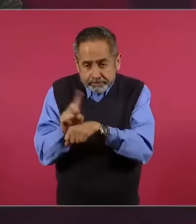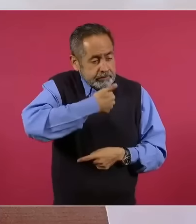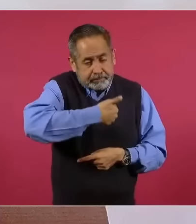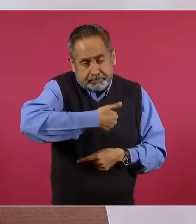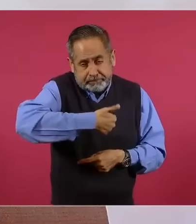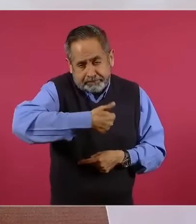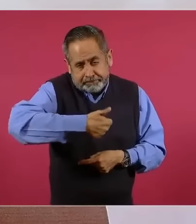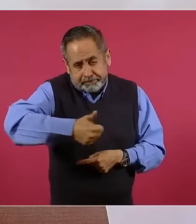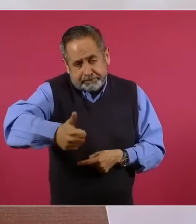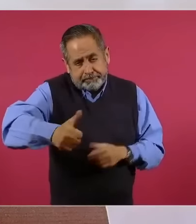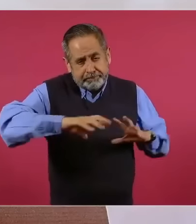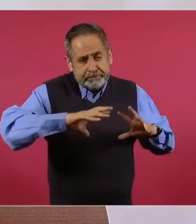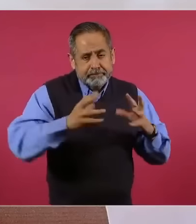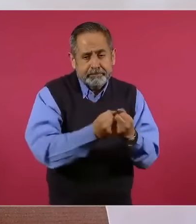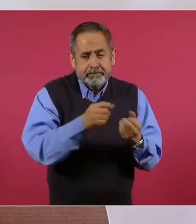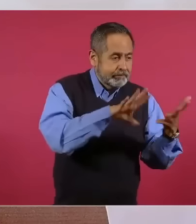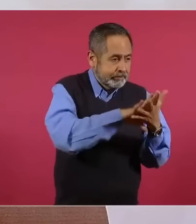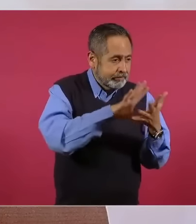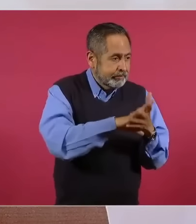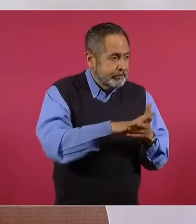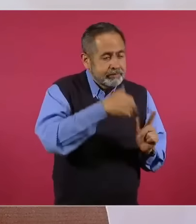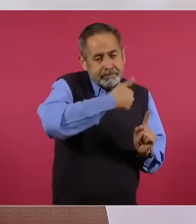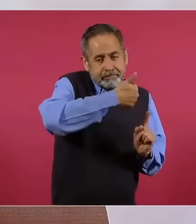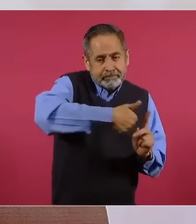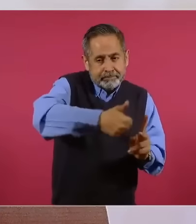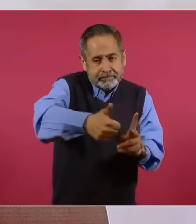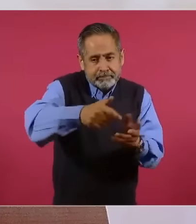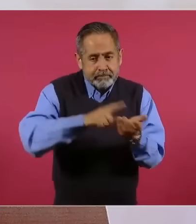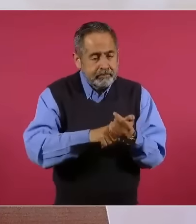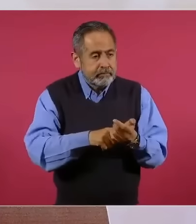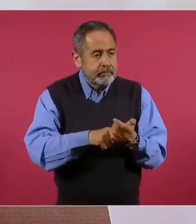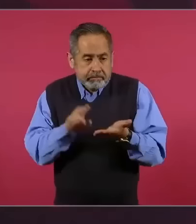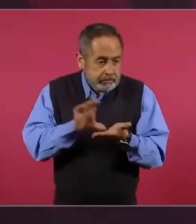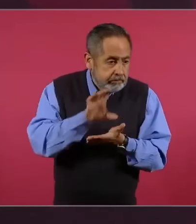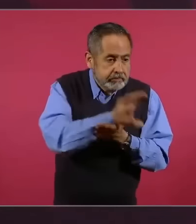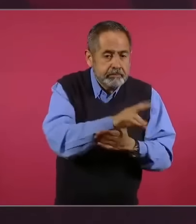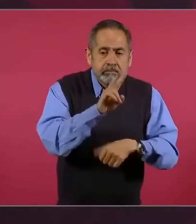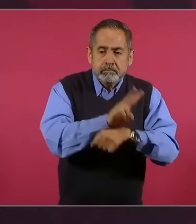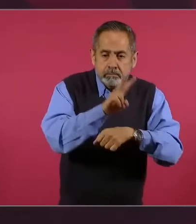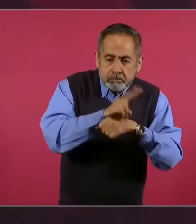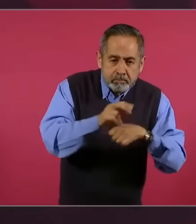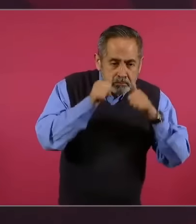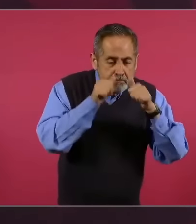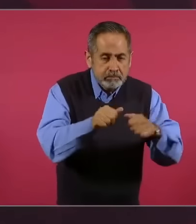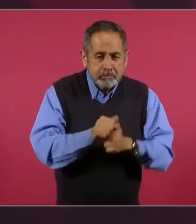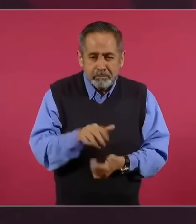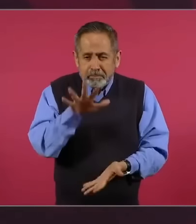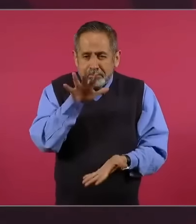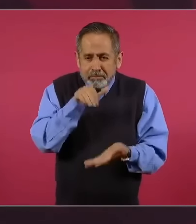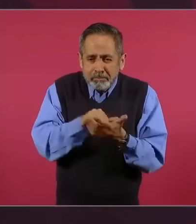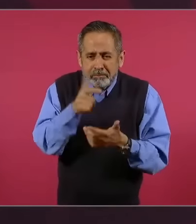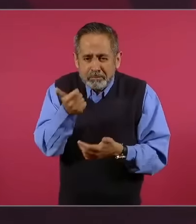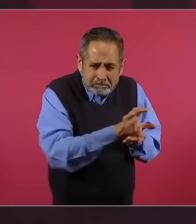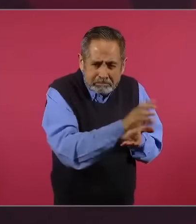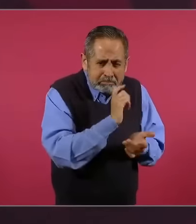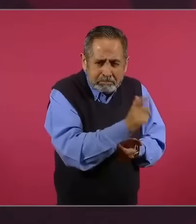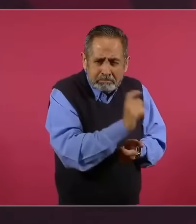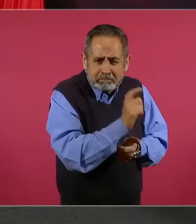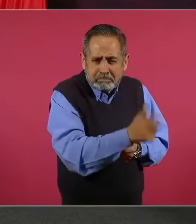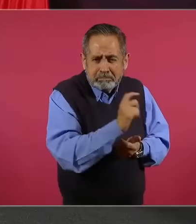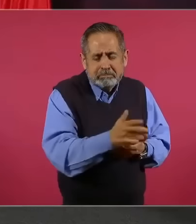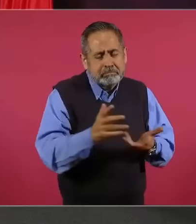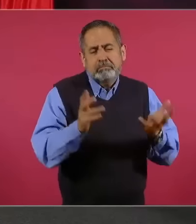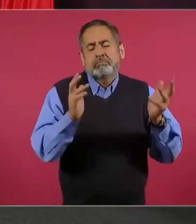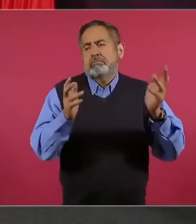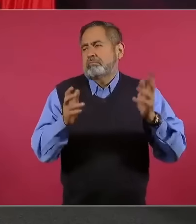por recluso, sin incluir vigilancia? O cinco mil pesos diarios por recluso, es